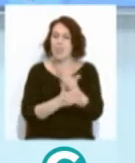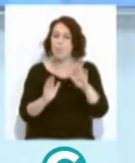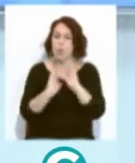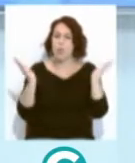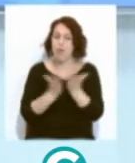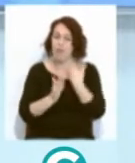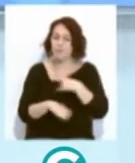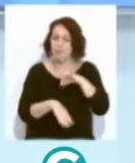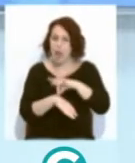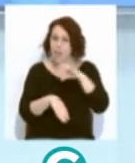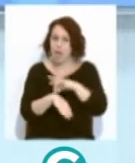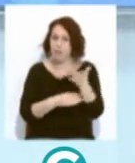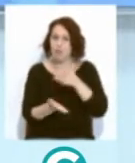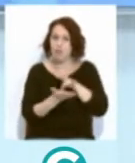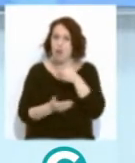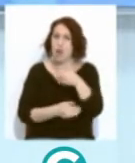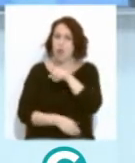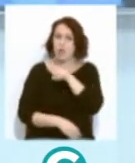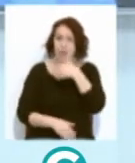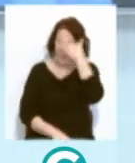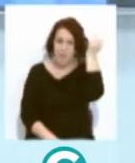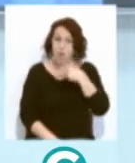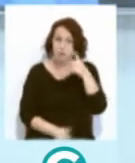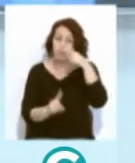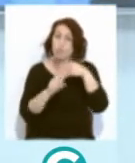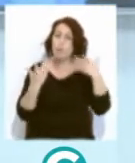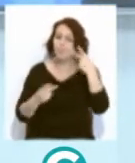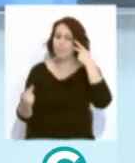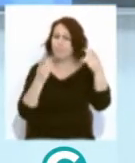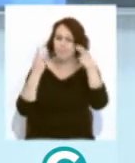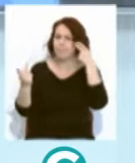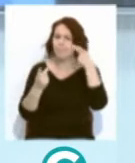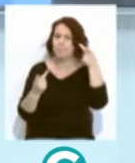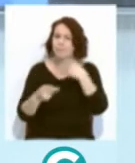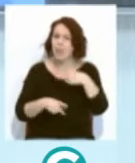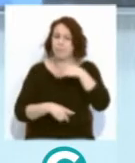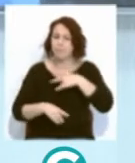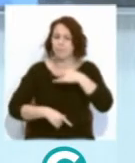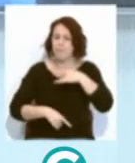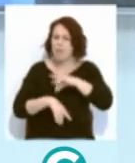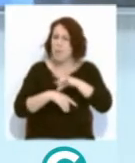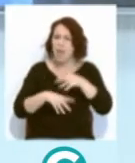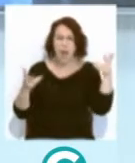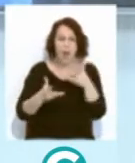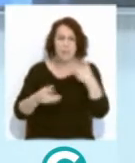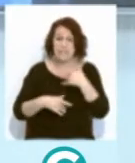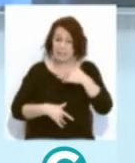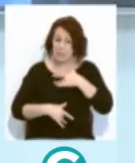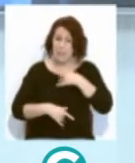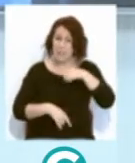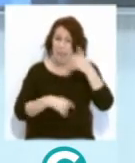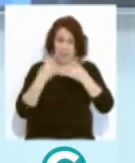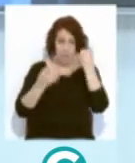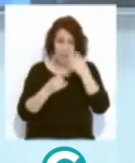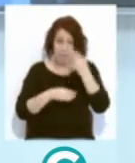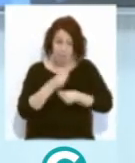de esta enfermedad que se celebra el próximo 11 de abril. El objetivo es hacer visible esta patología crónica, sus síntomas y las actividades